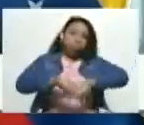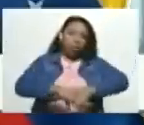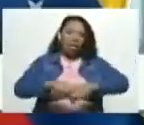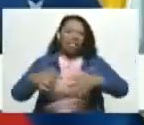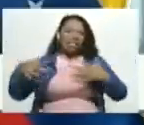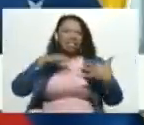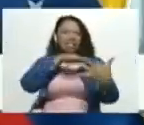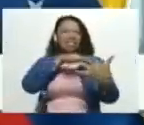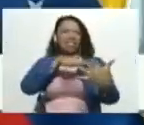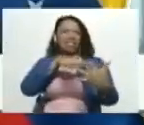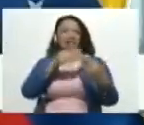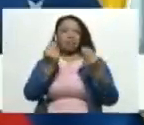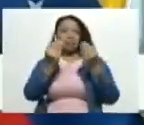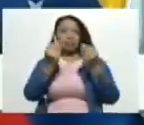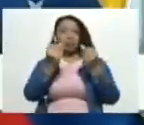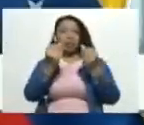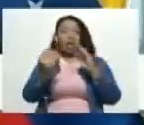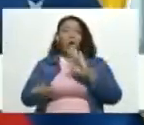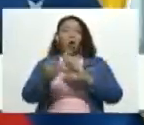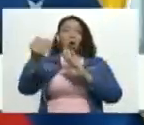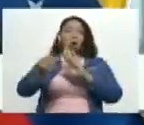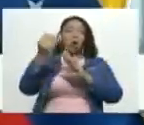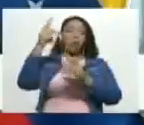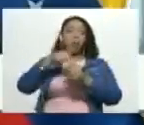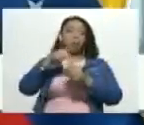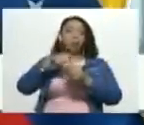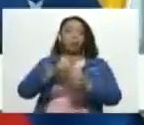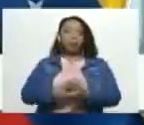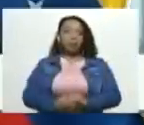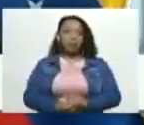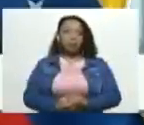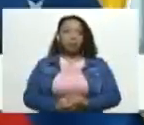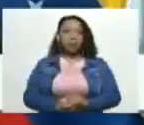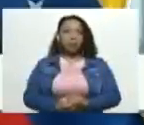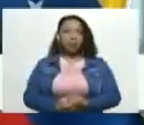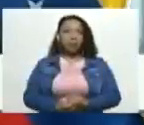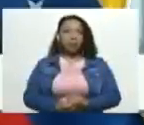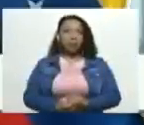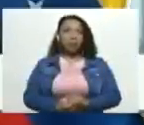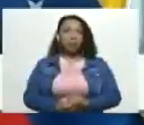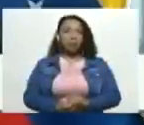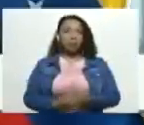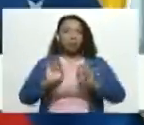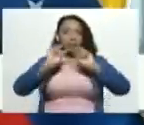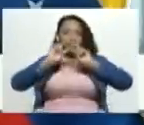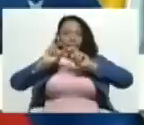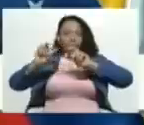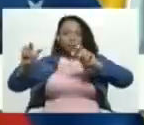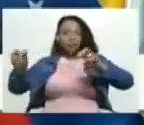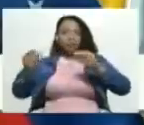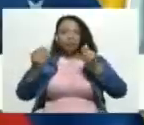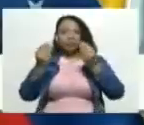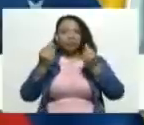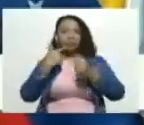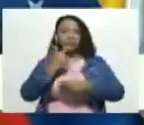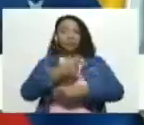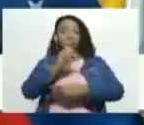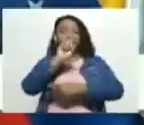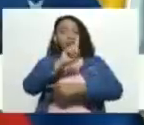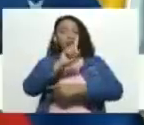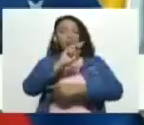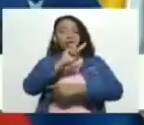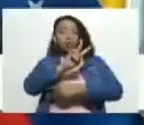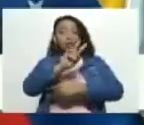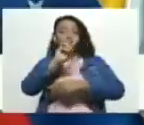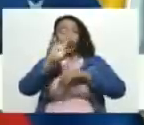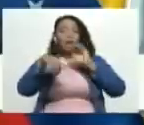precios y al sabotaje contra PDVSA repito esta cifra investigaciones económicas estiman en 214